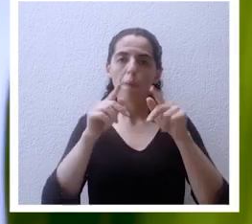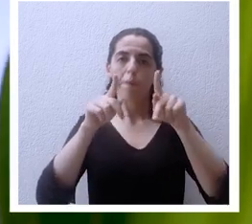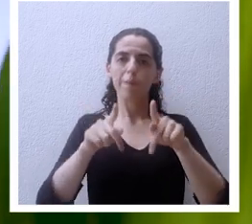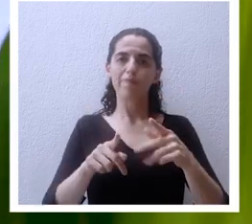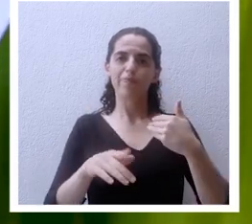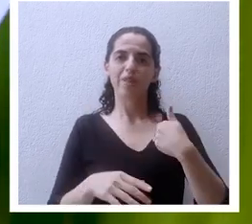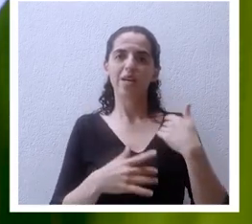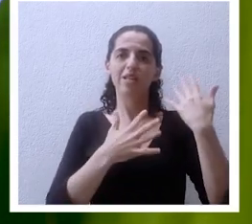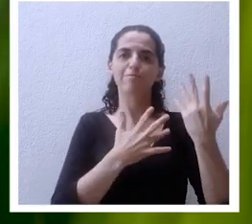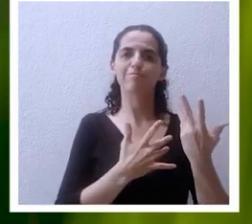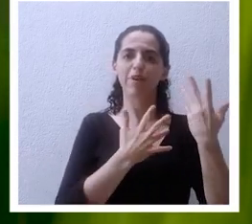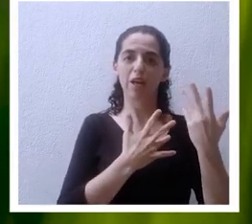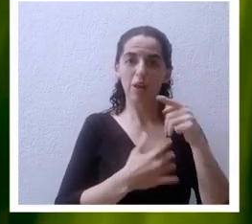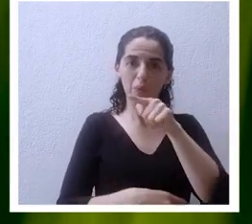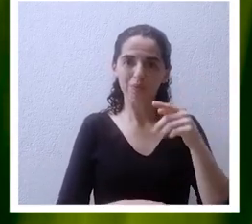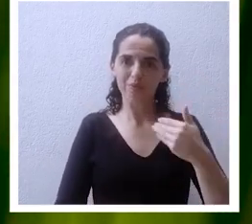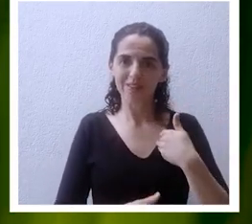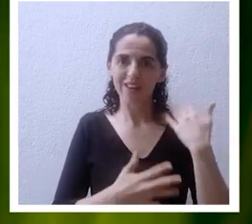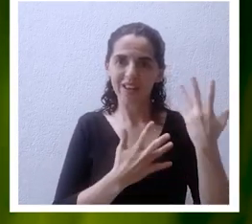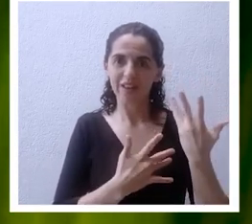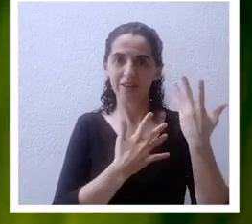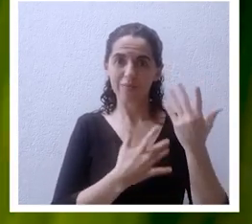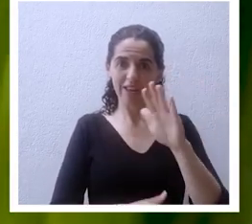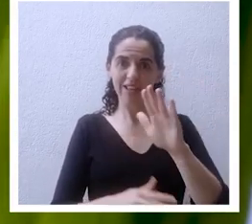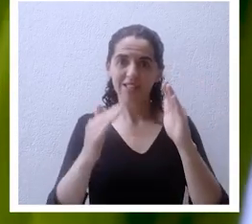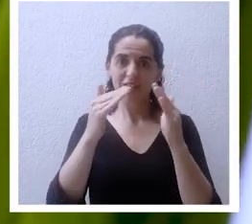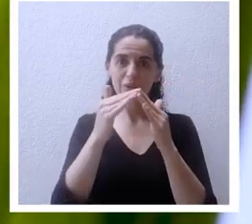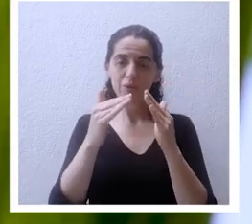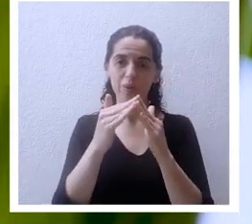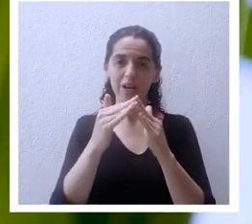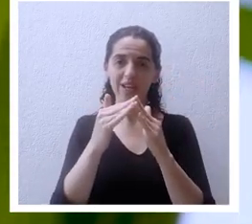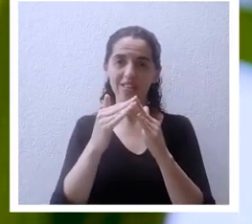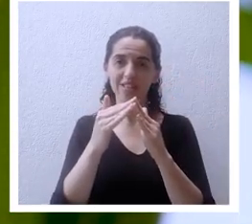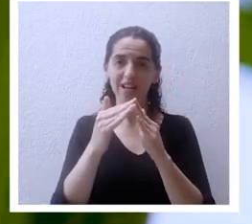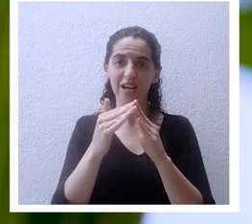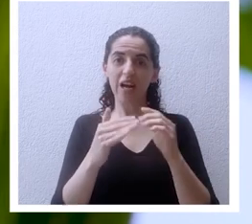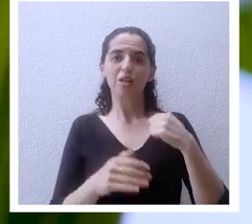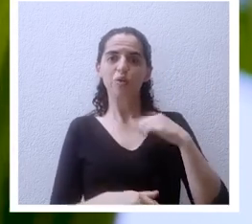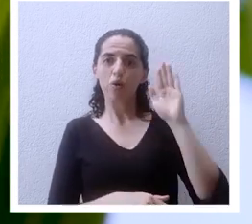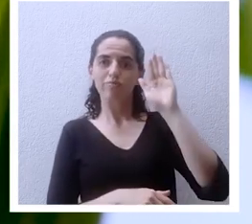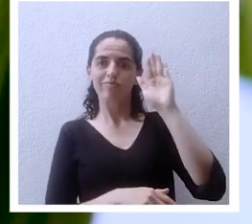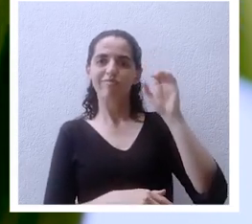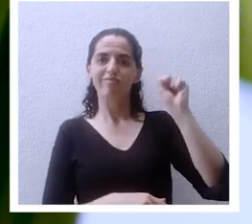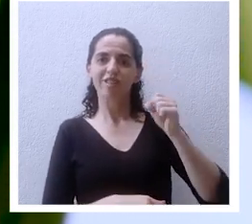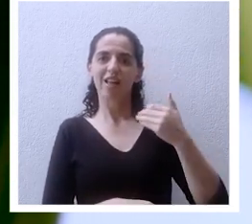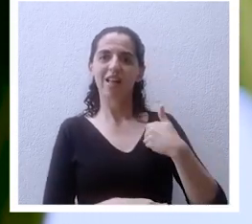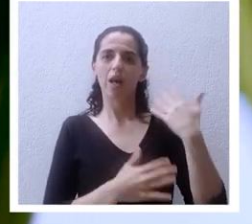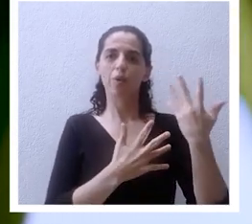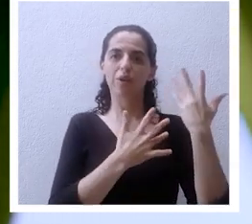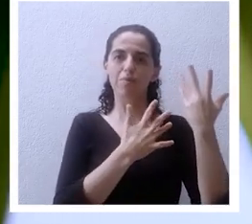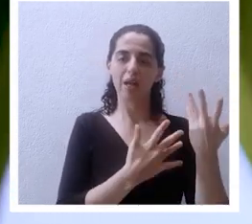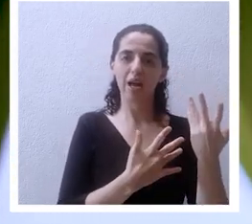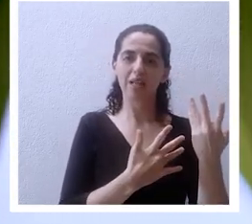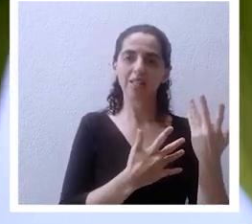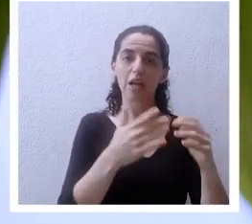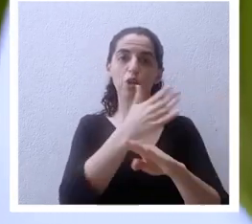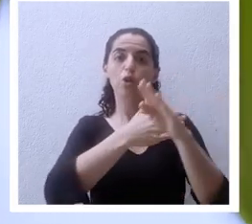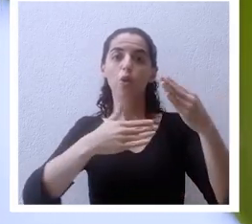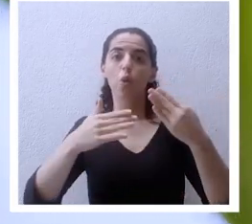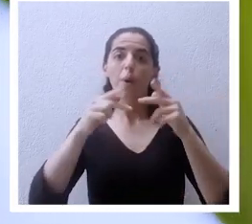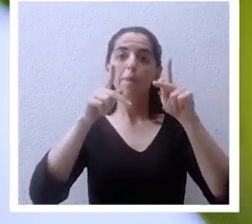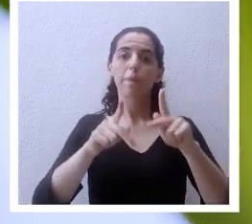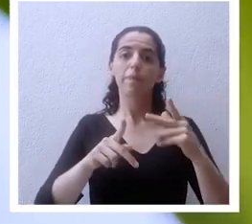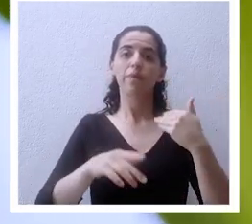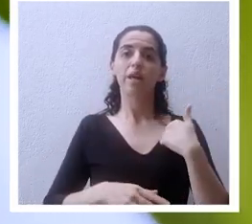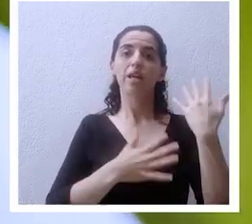esperanza alguien tiene una esperanza ahí en su casa alguien dice hey yo tengo una esperanza dice todo aquel que tiene esta esperanza en